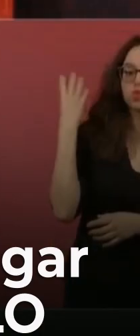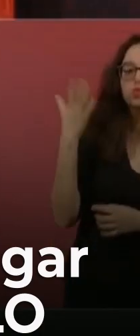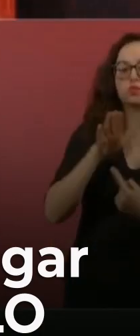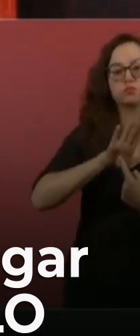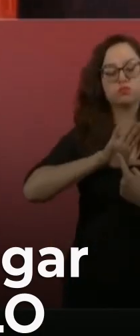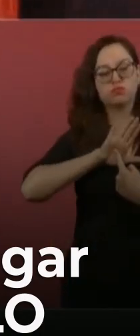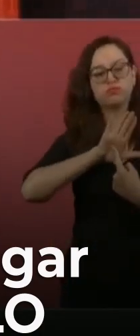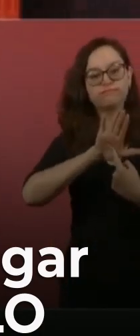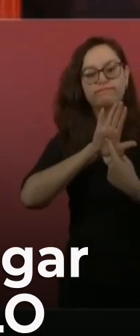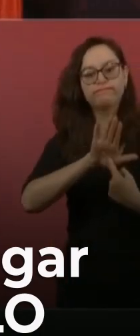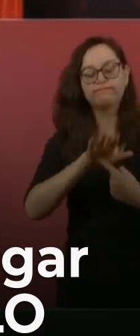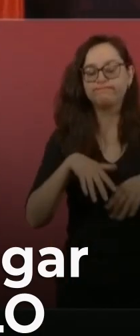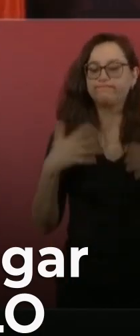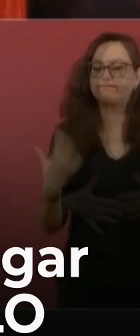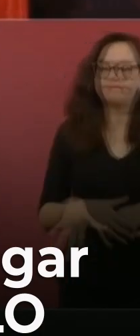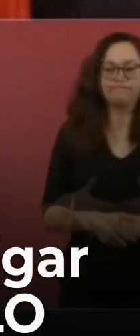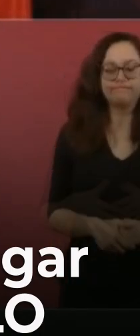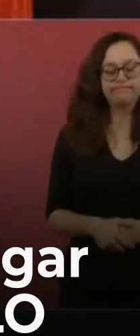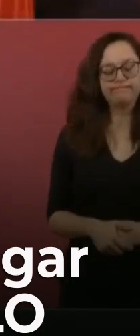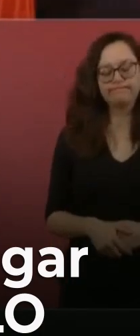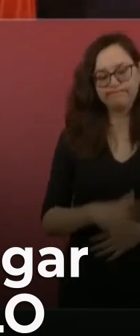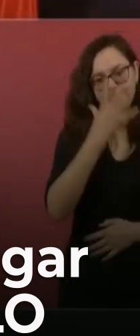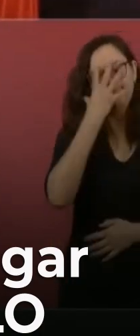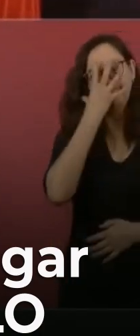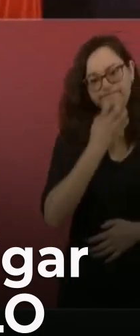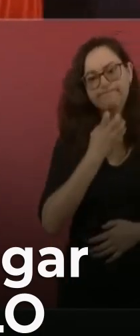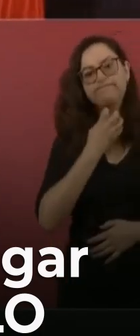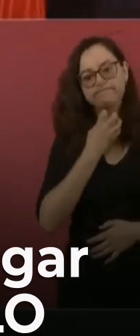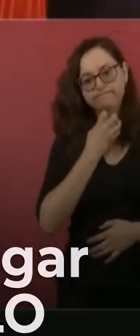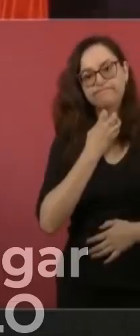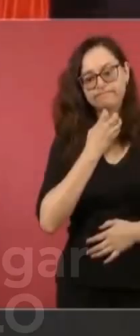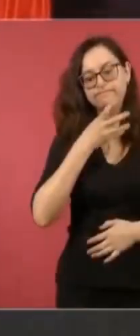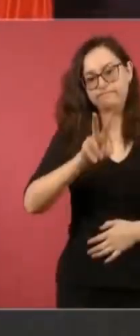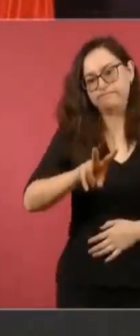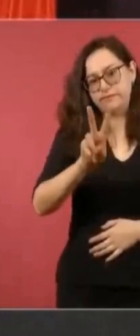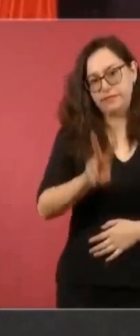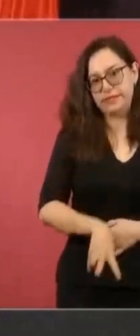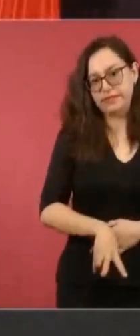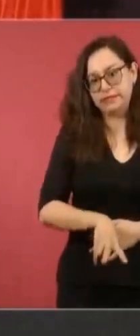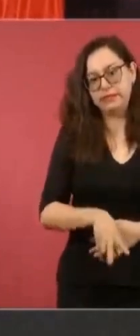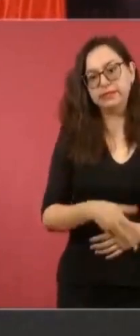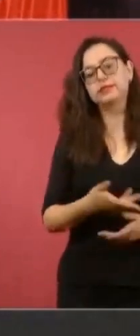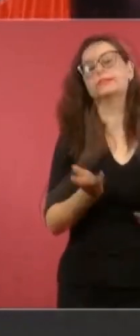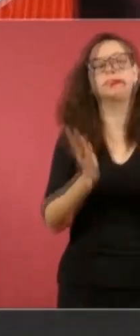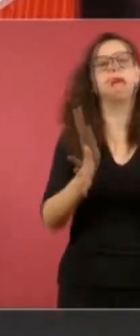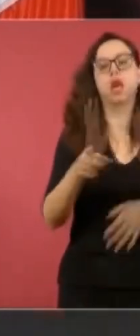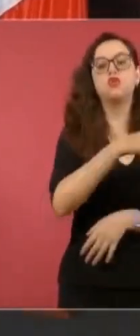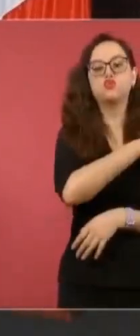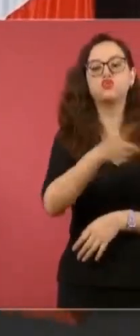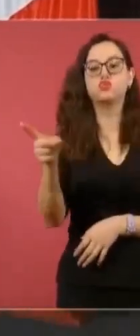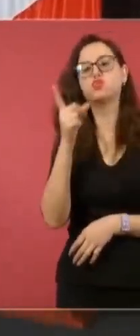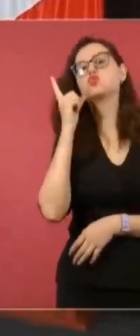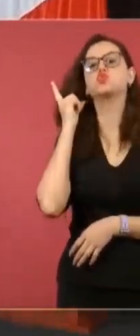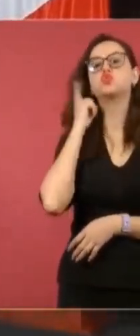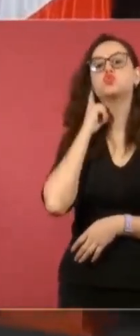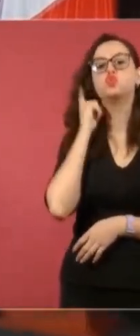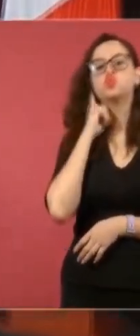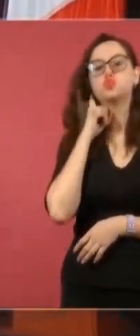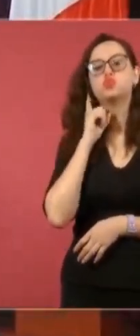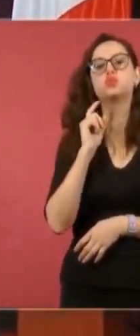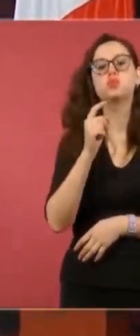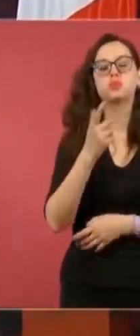Una noticia muy triste ya es conocido, este accidente